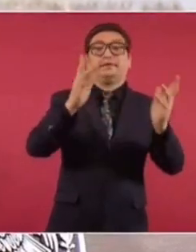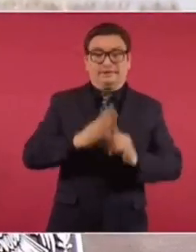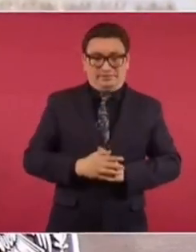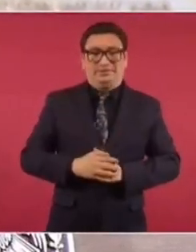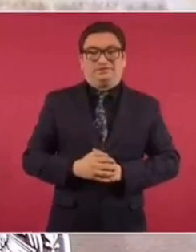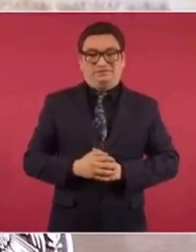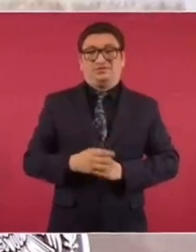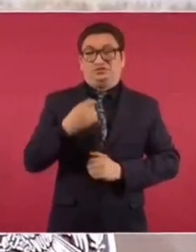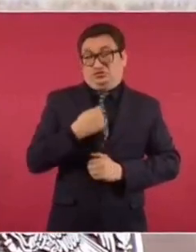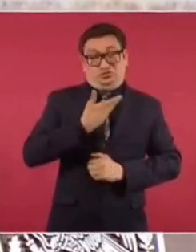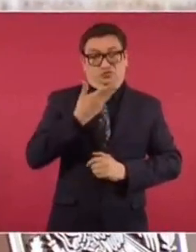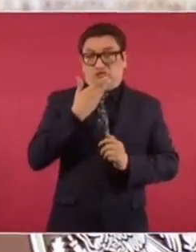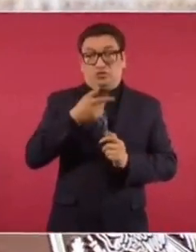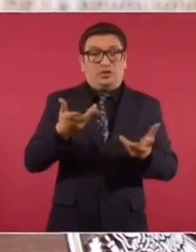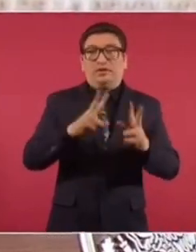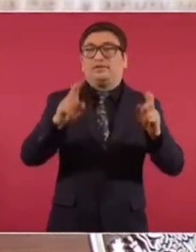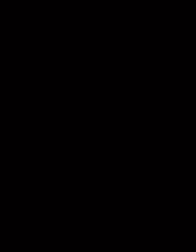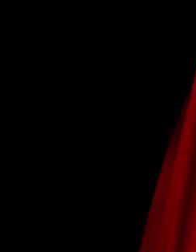centrista.